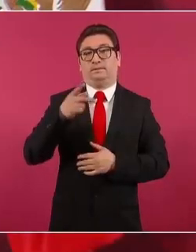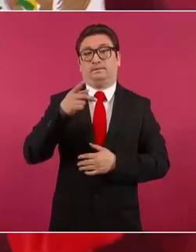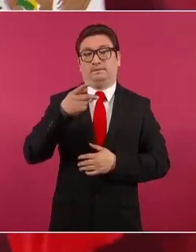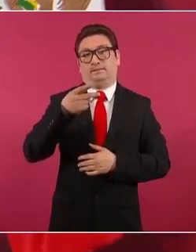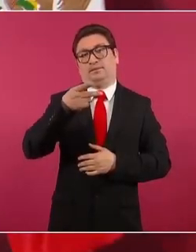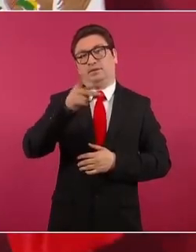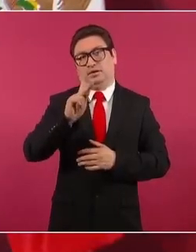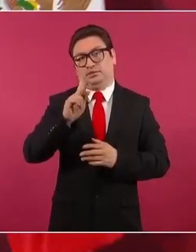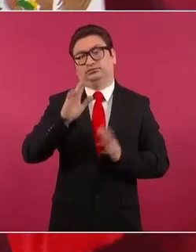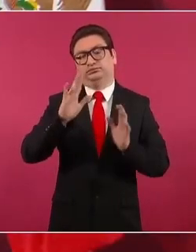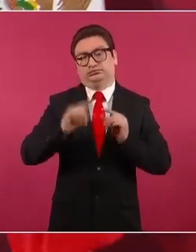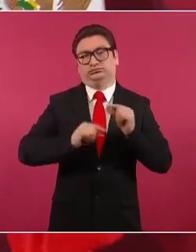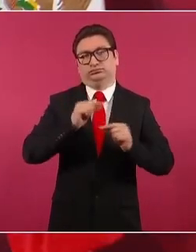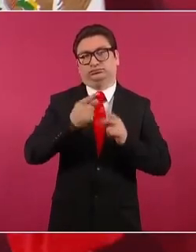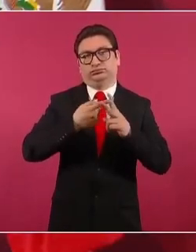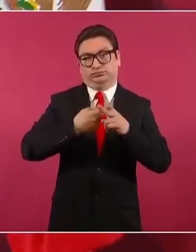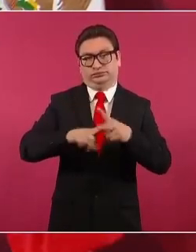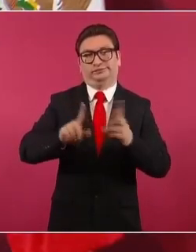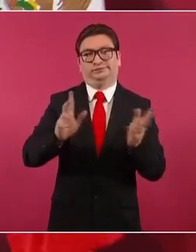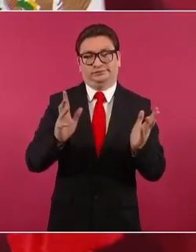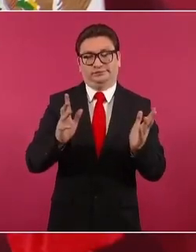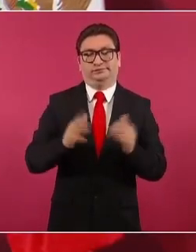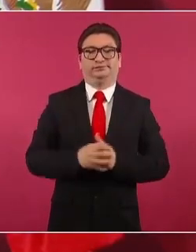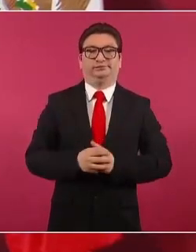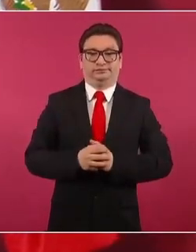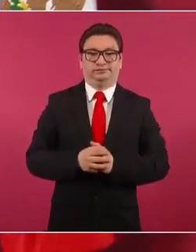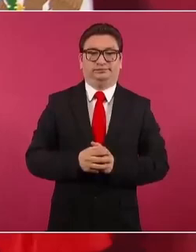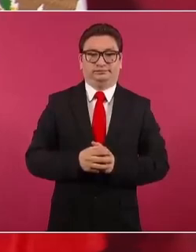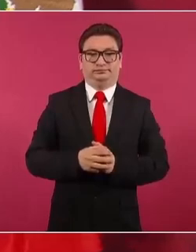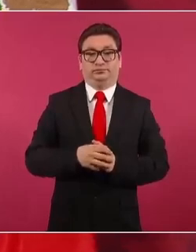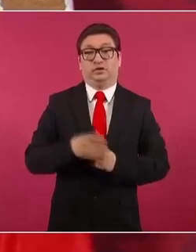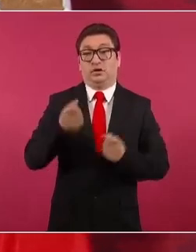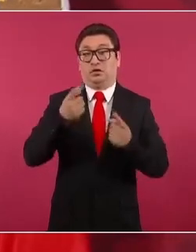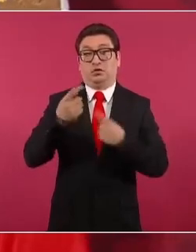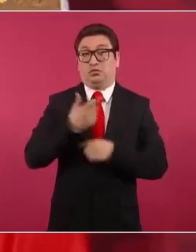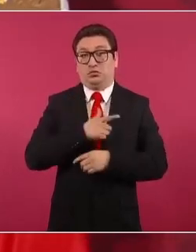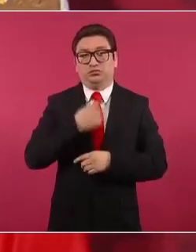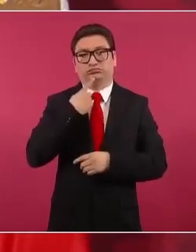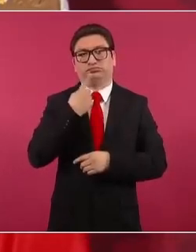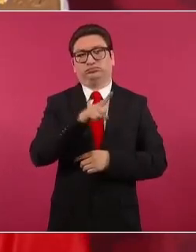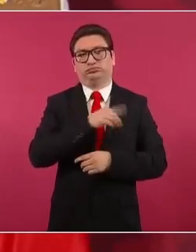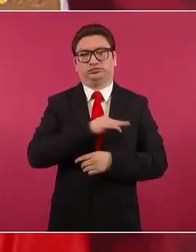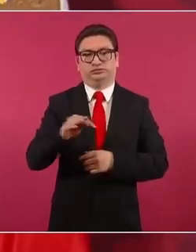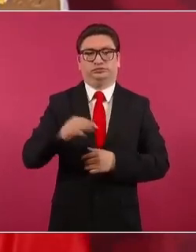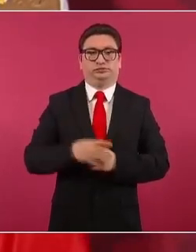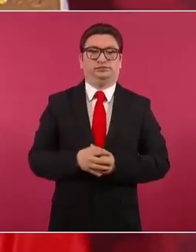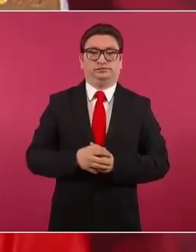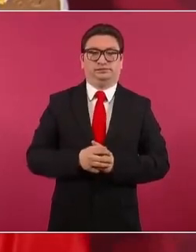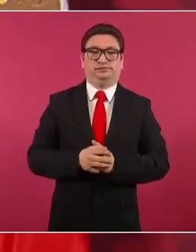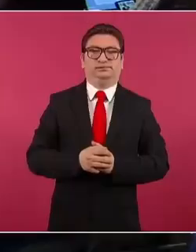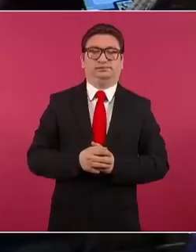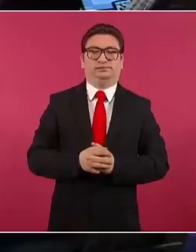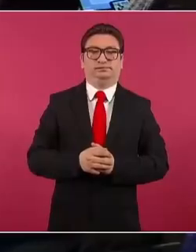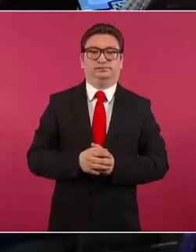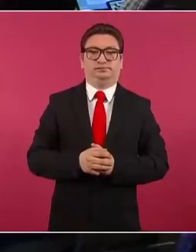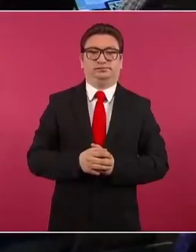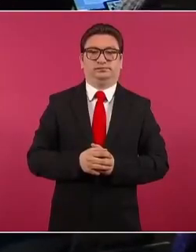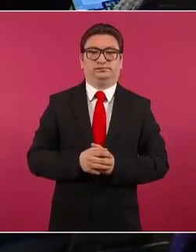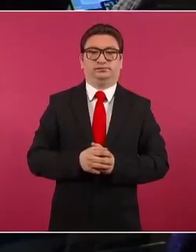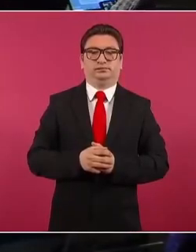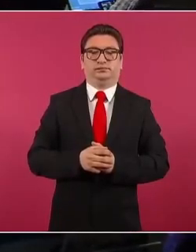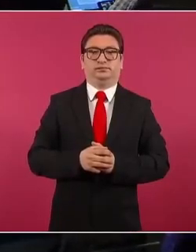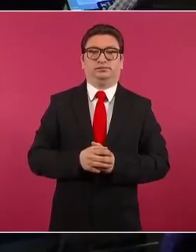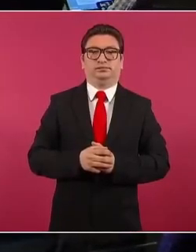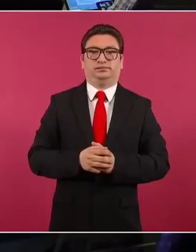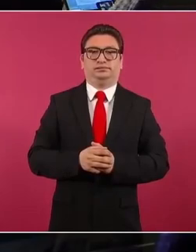que empezarlas a demandar y en la medida de que